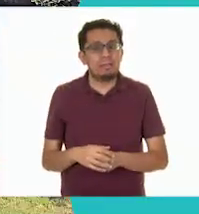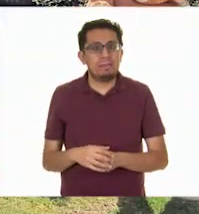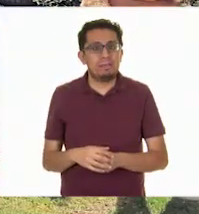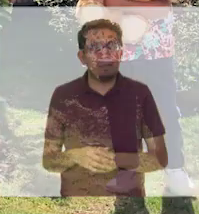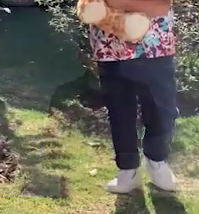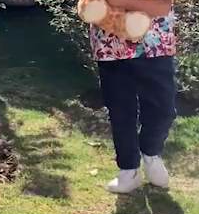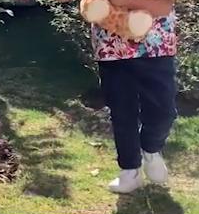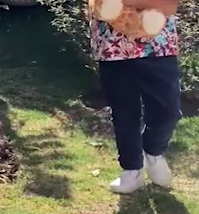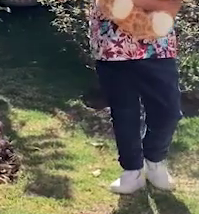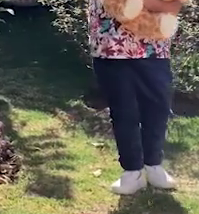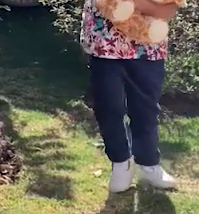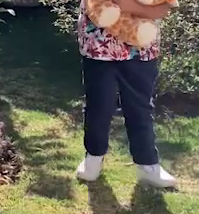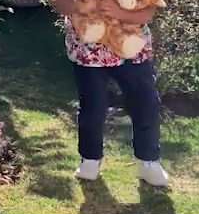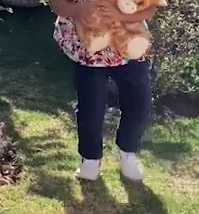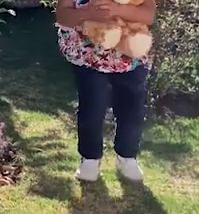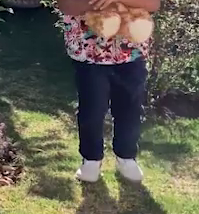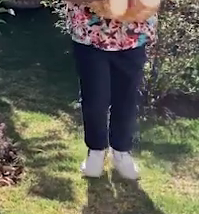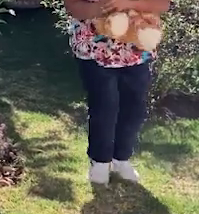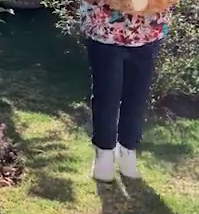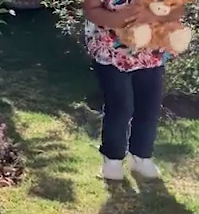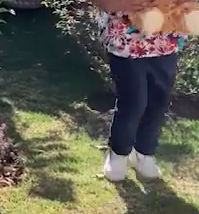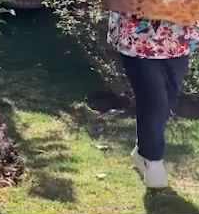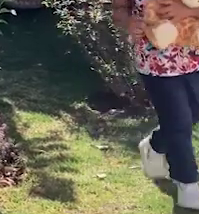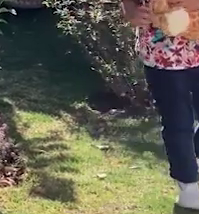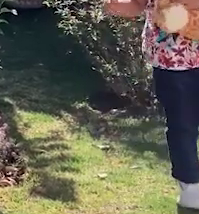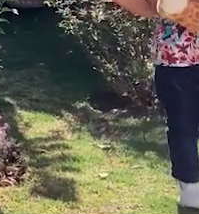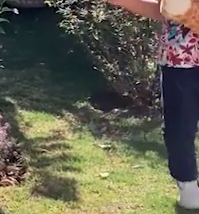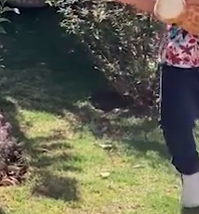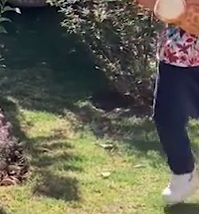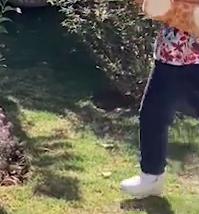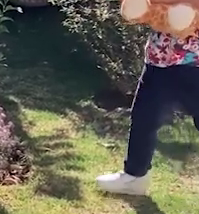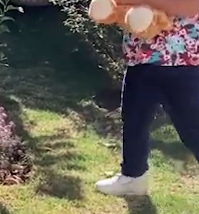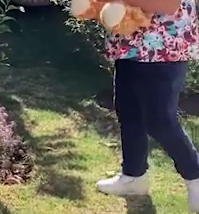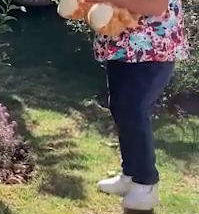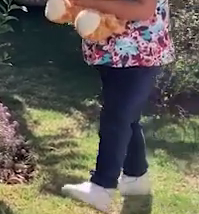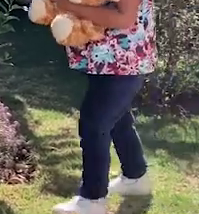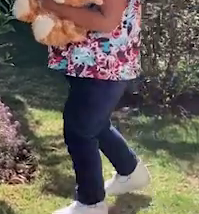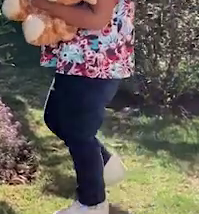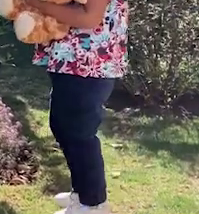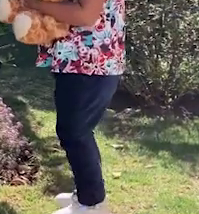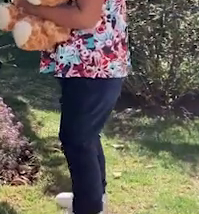¿Qué es el limonero? Esta es la flor de limón.